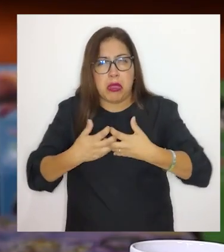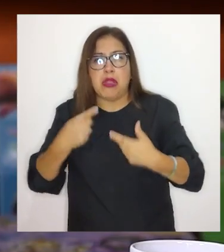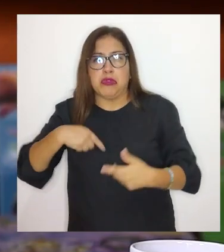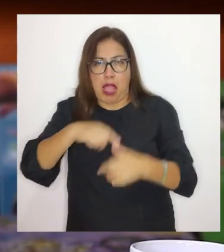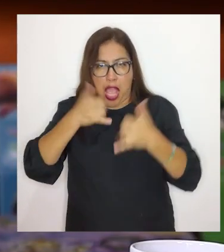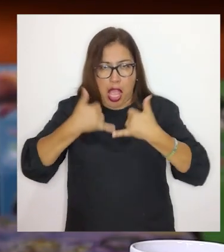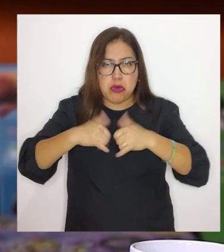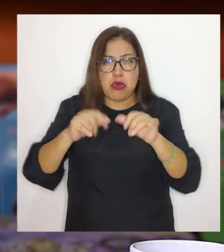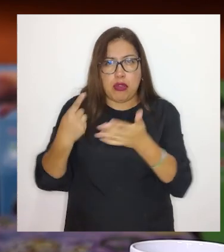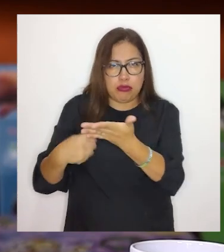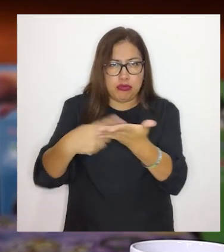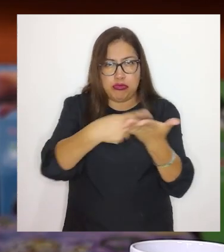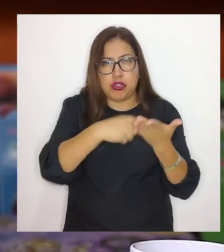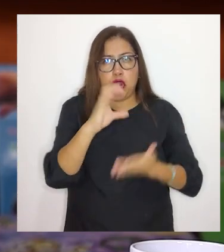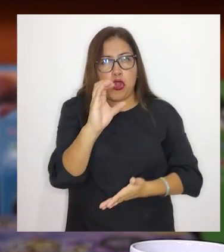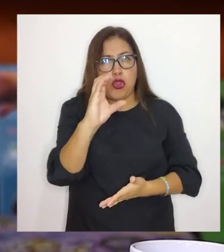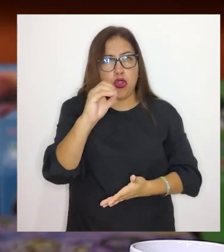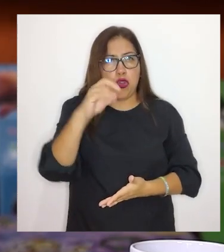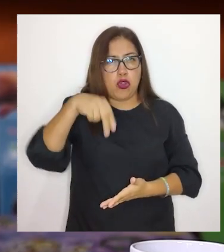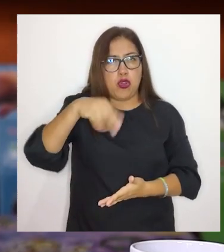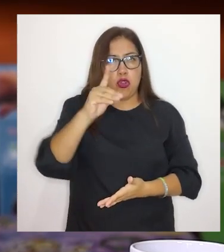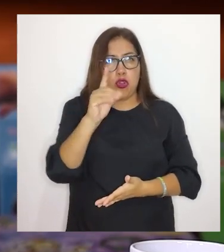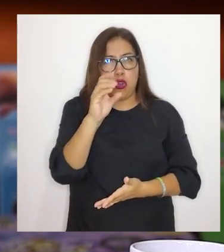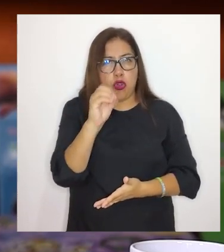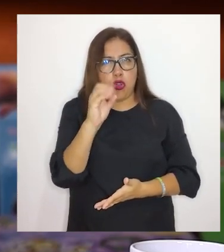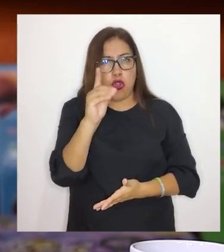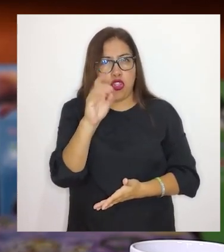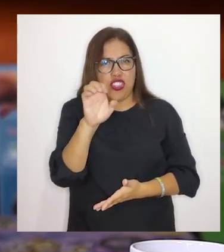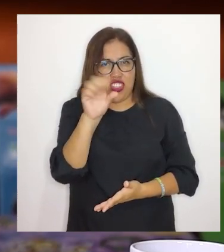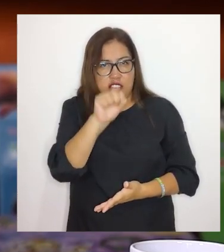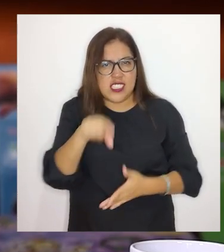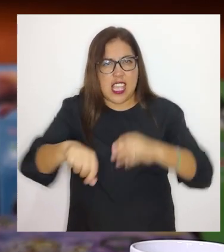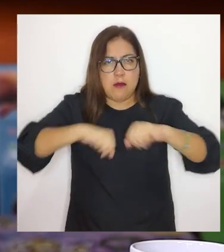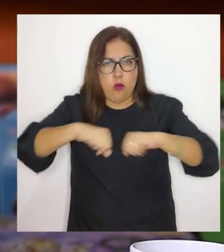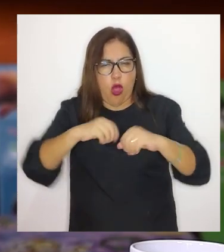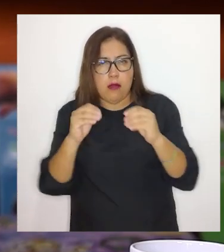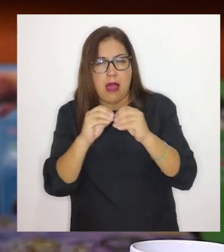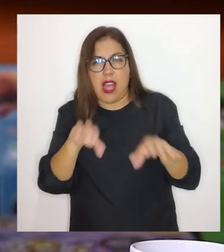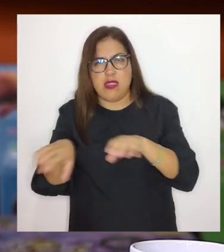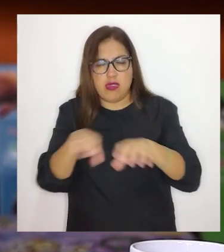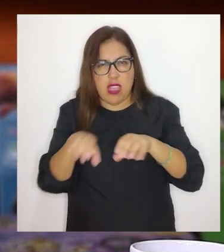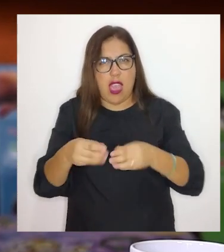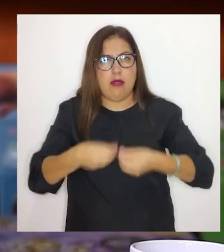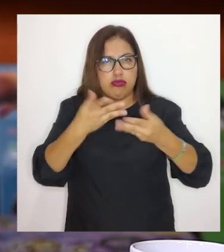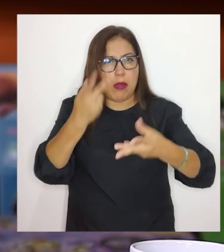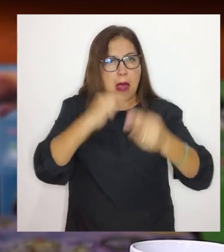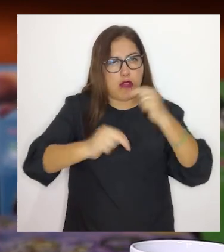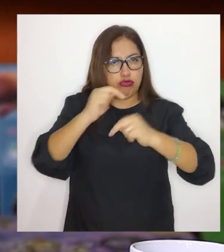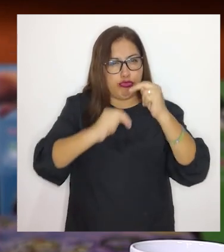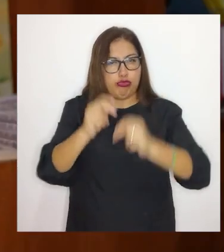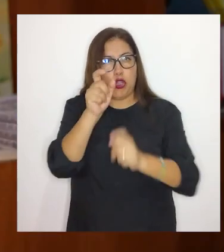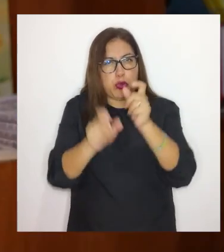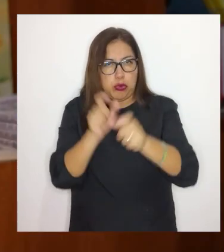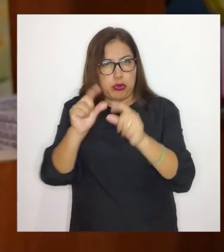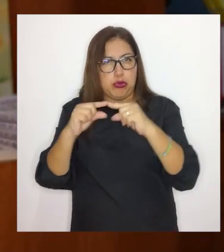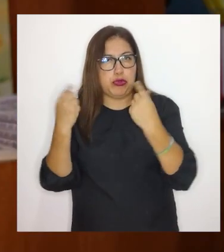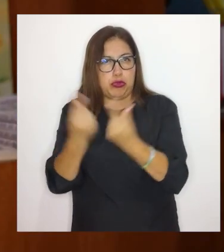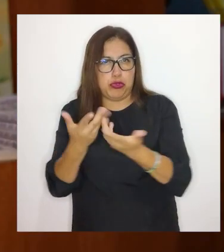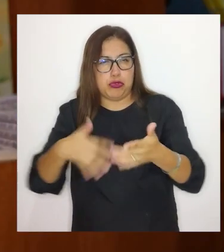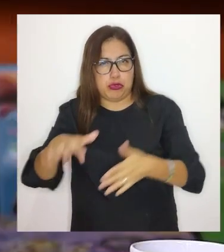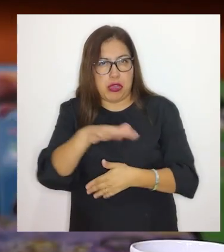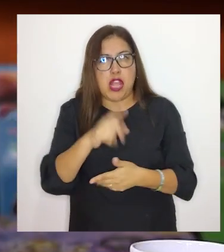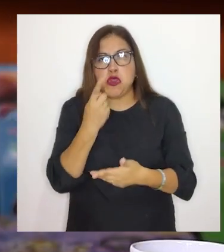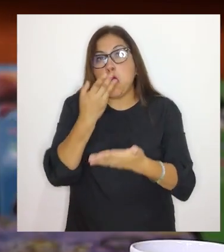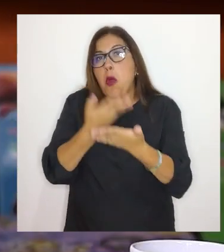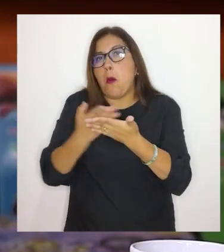coordinación y en convenio con Foncodes, promoviendo una actividad de emprendimientos con un grupo de usuarios. Todavía está